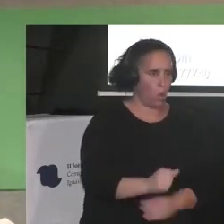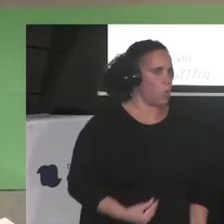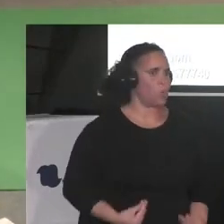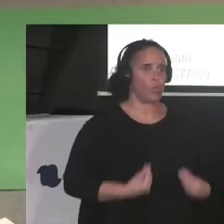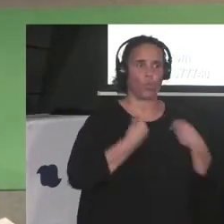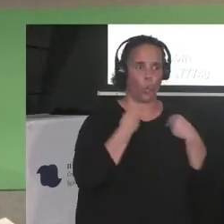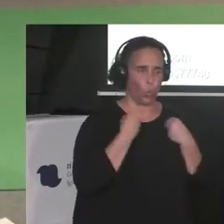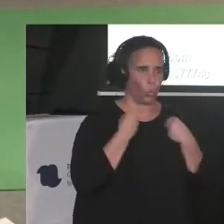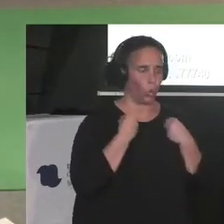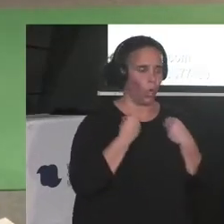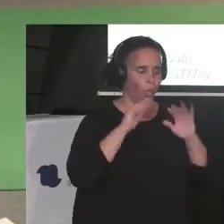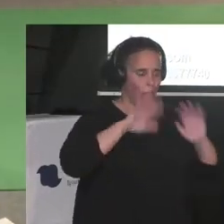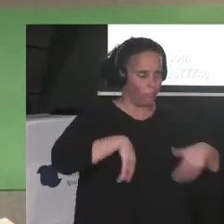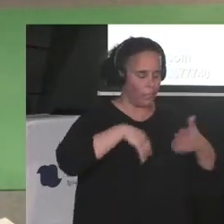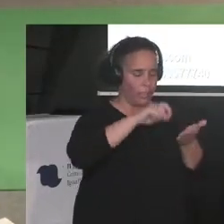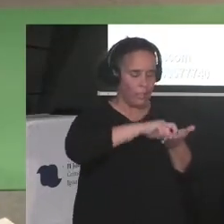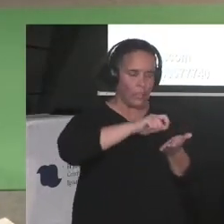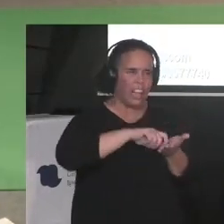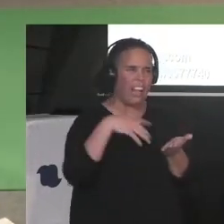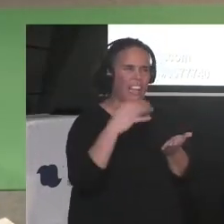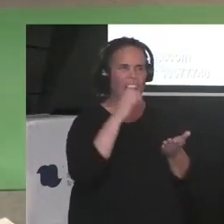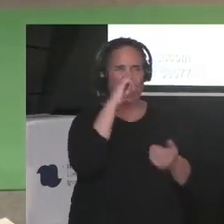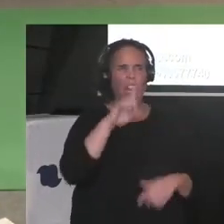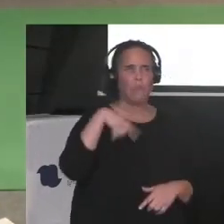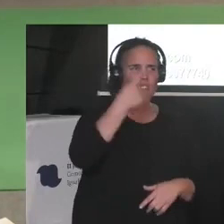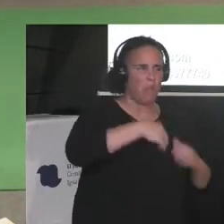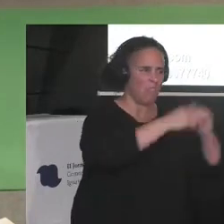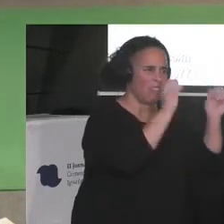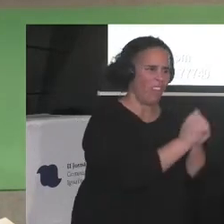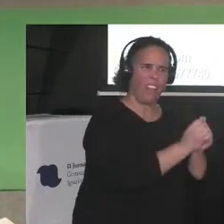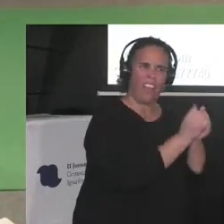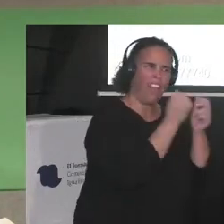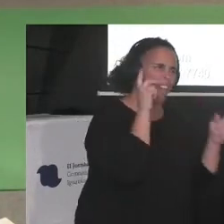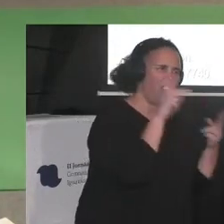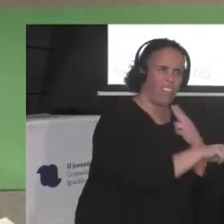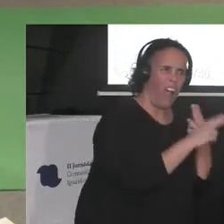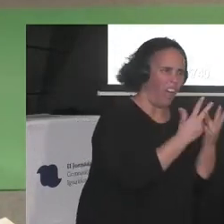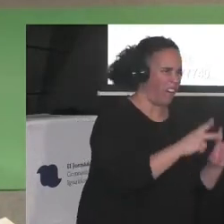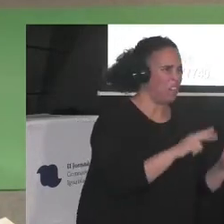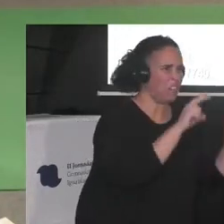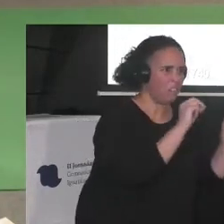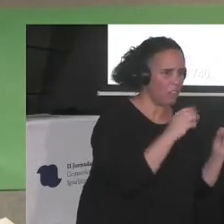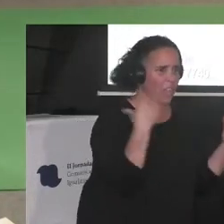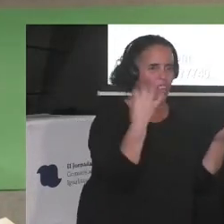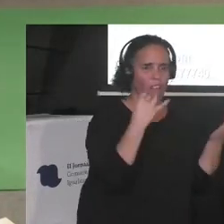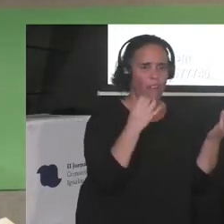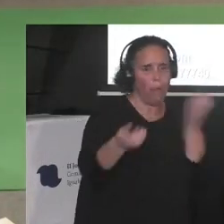año, en lugar de pegarnos, tendiéramos puentes, pero no me lo trajo.